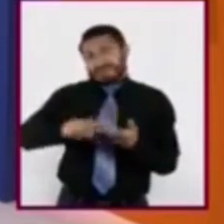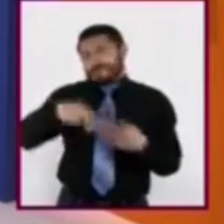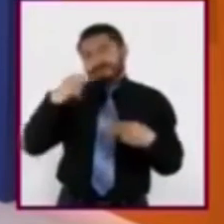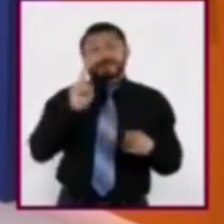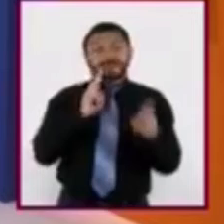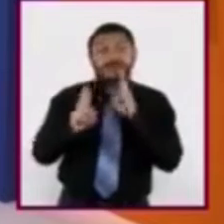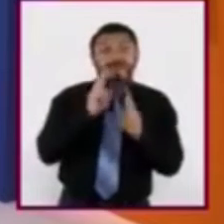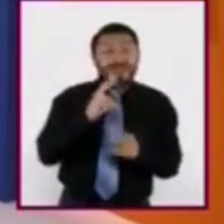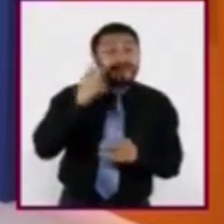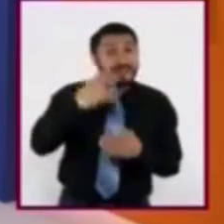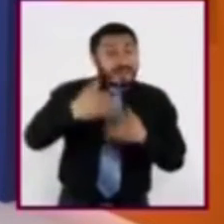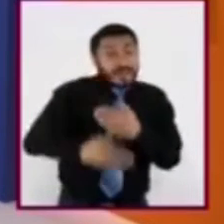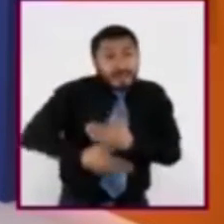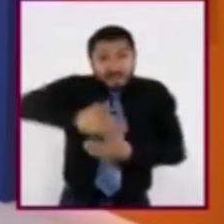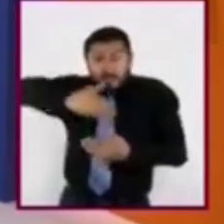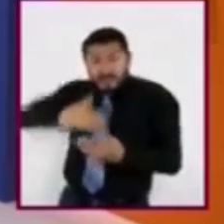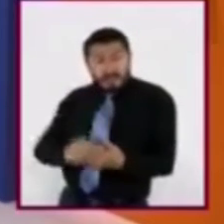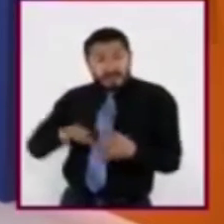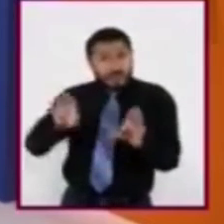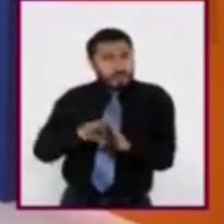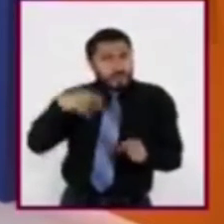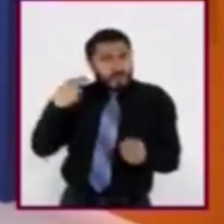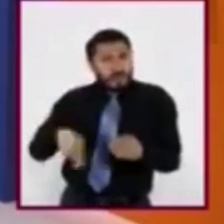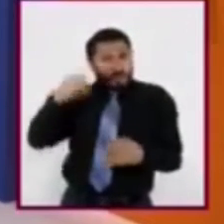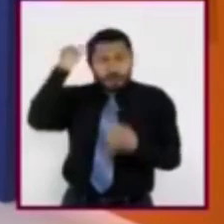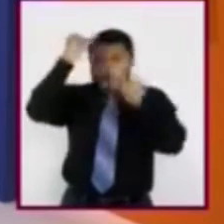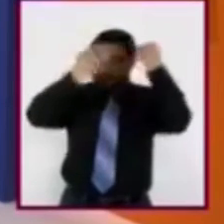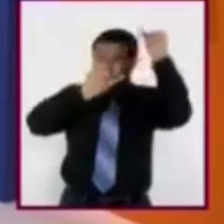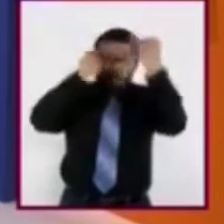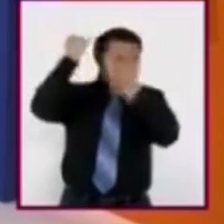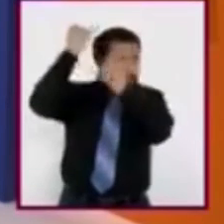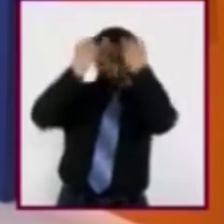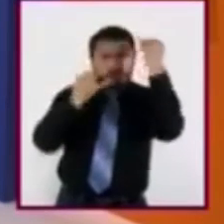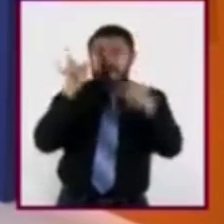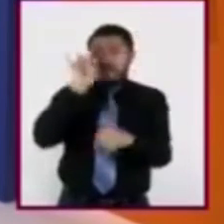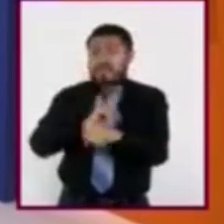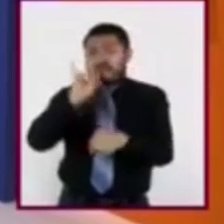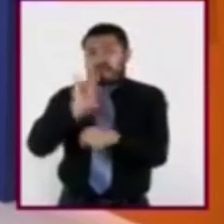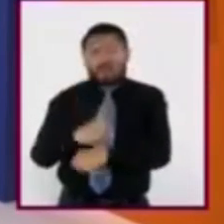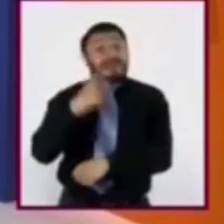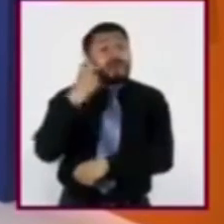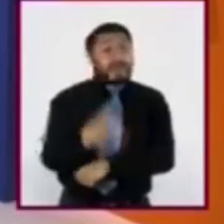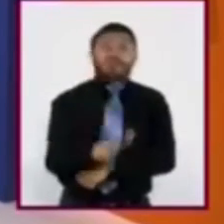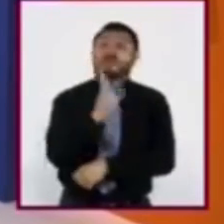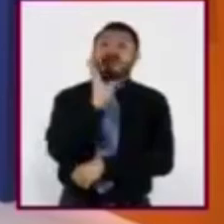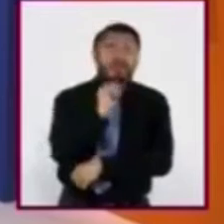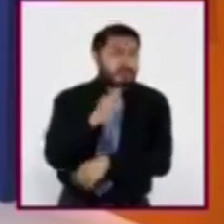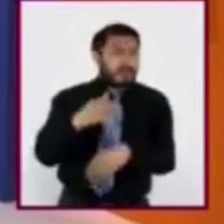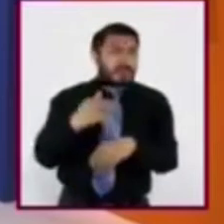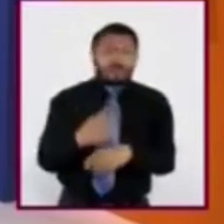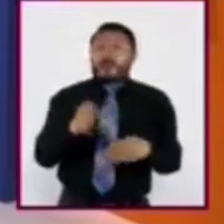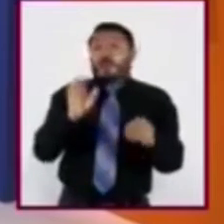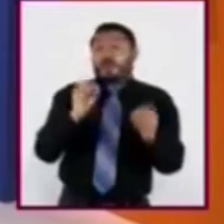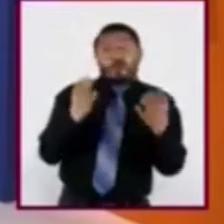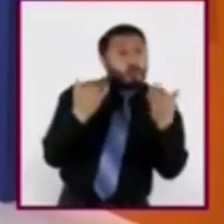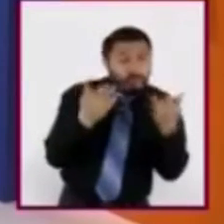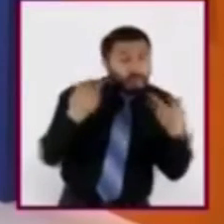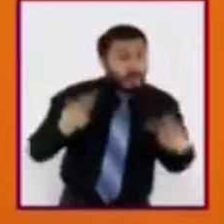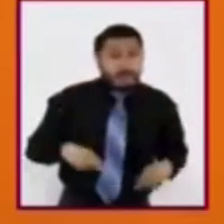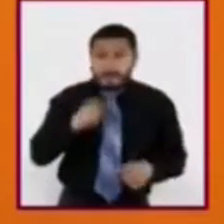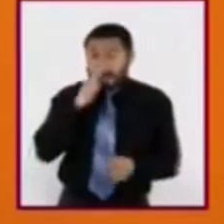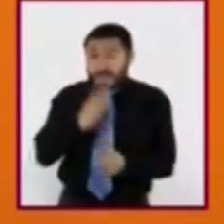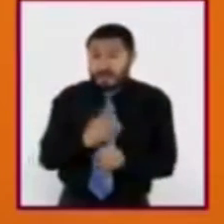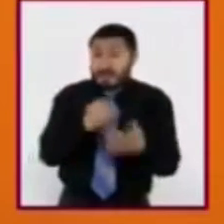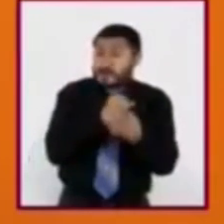anonimato o nombre ficticio nos damos cuenta de que ello, ya que no hay quien se haga responsable de la información publicada.